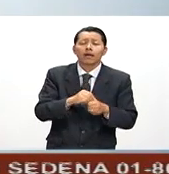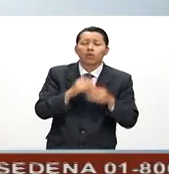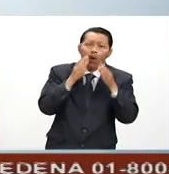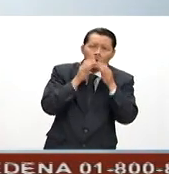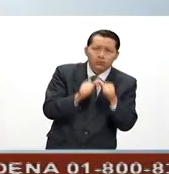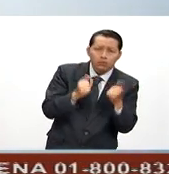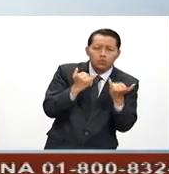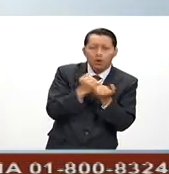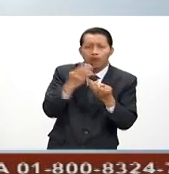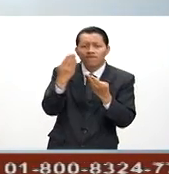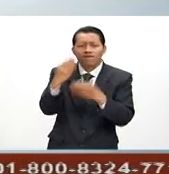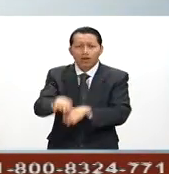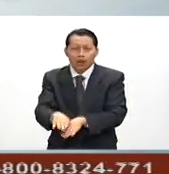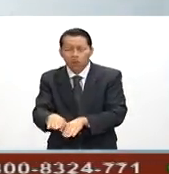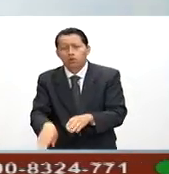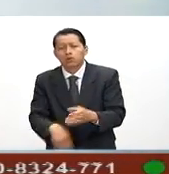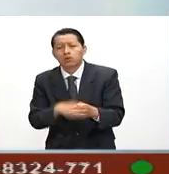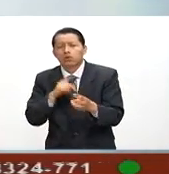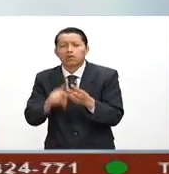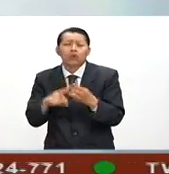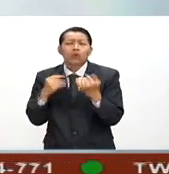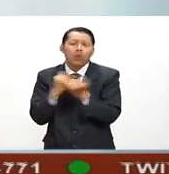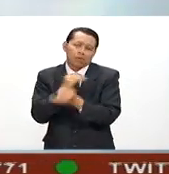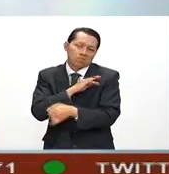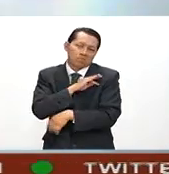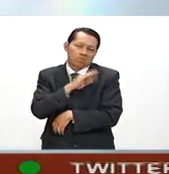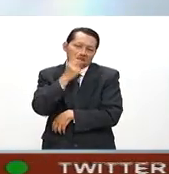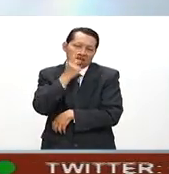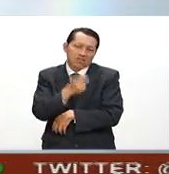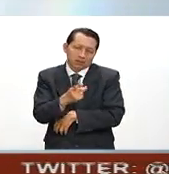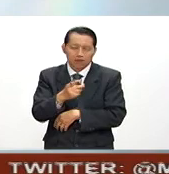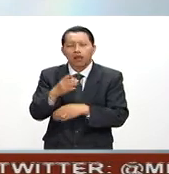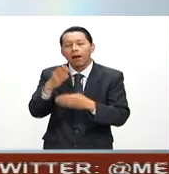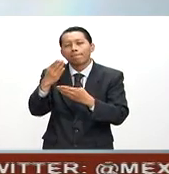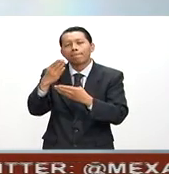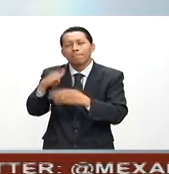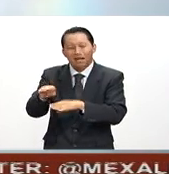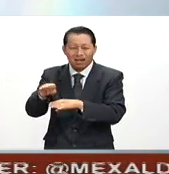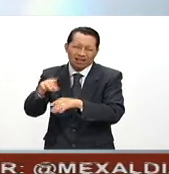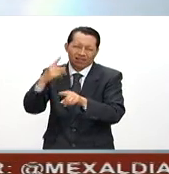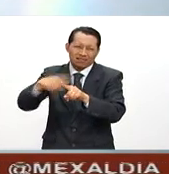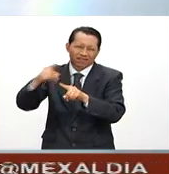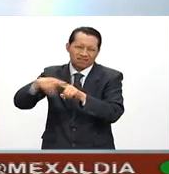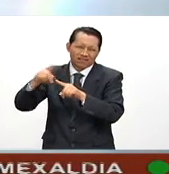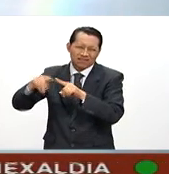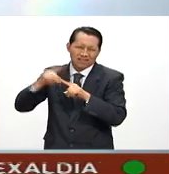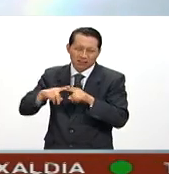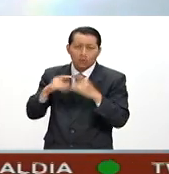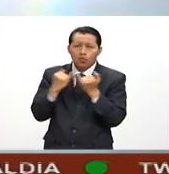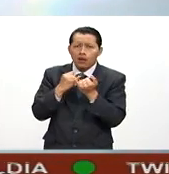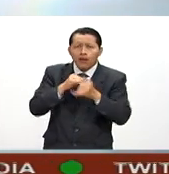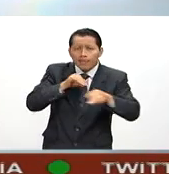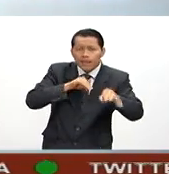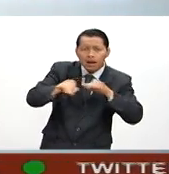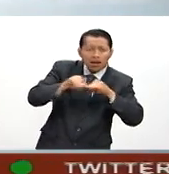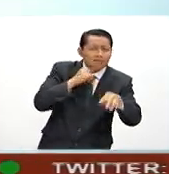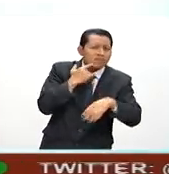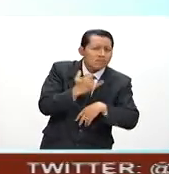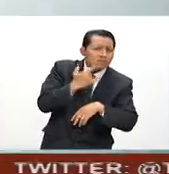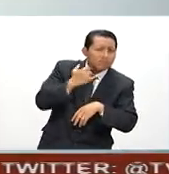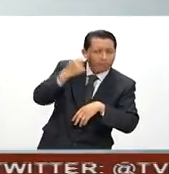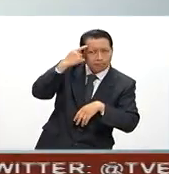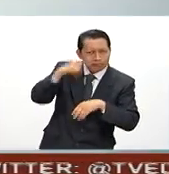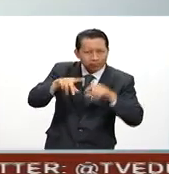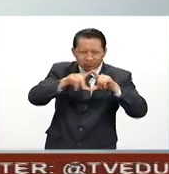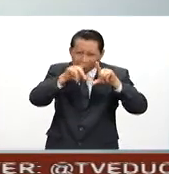banca de desarrollo. Y también me puedo comentar que en la banca múltiple hemos estado trabajando intensamente para llegar a los rincones